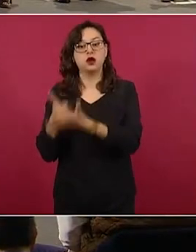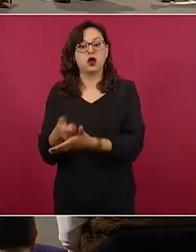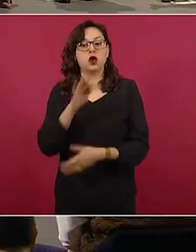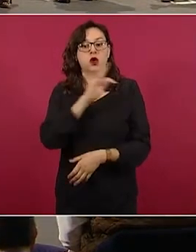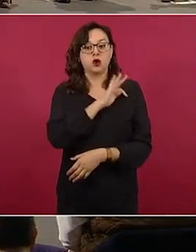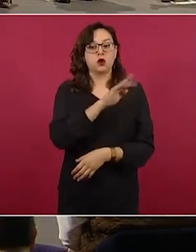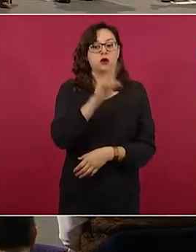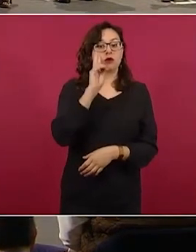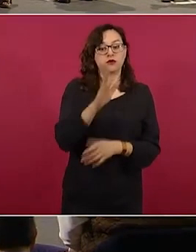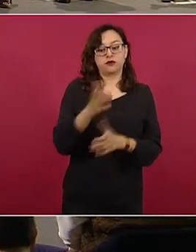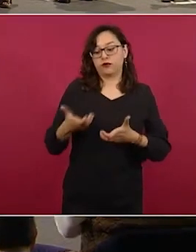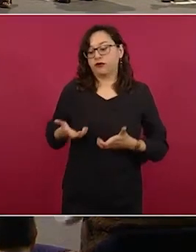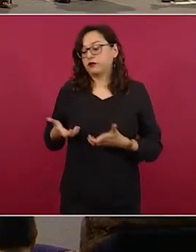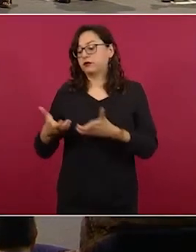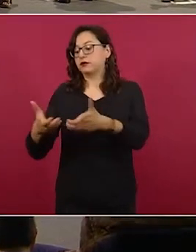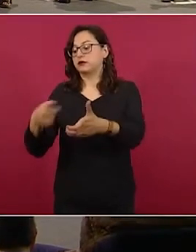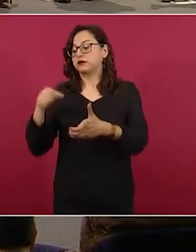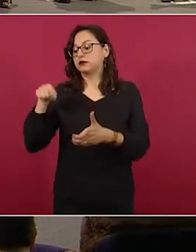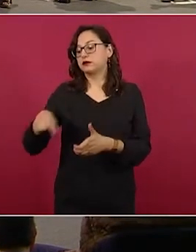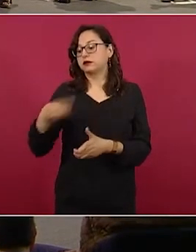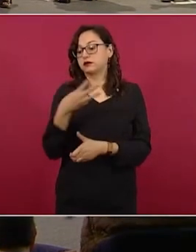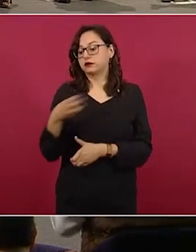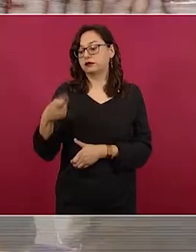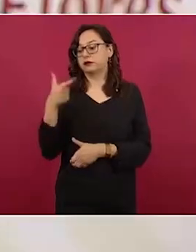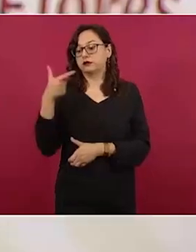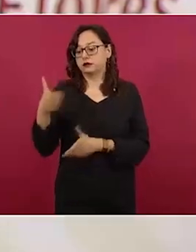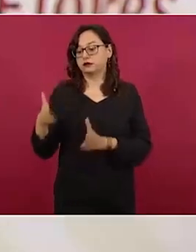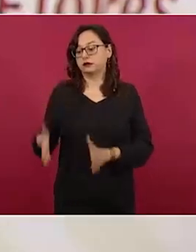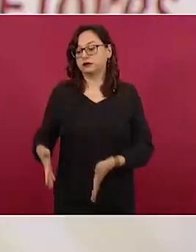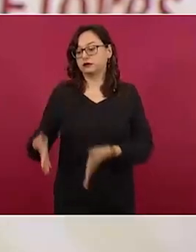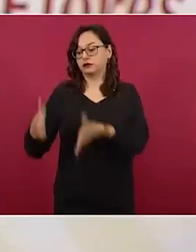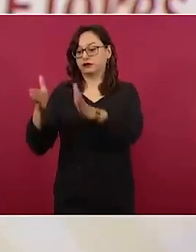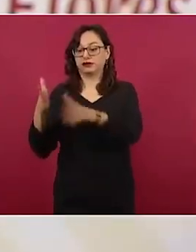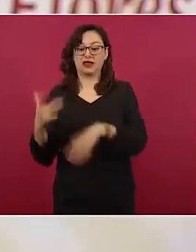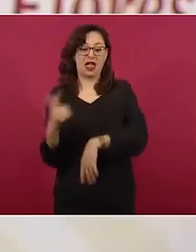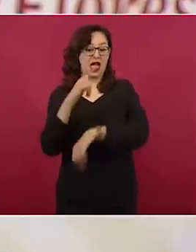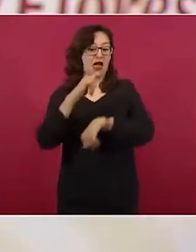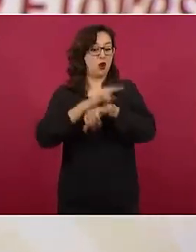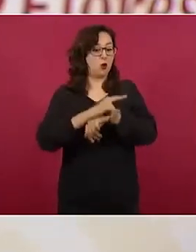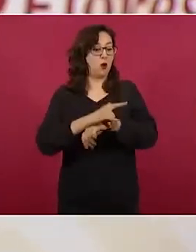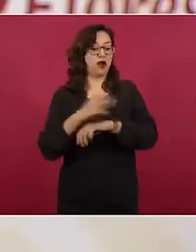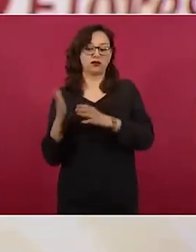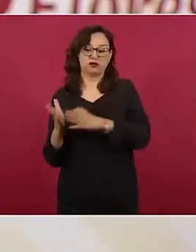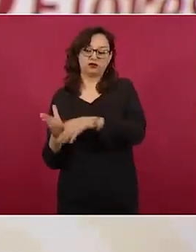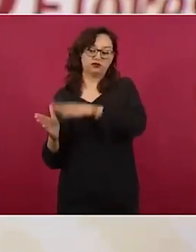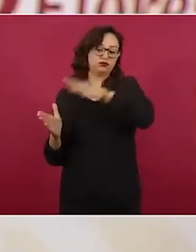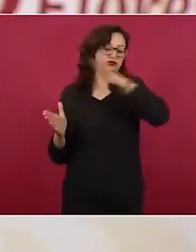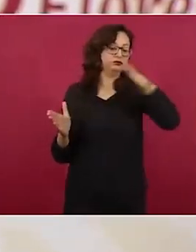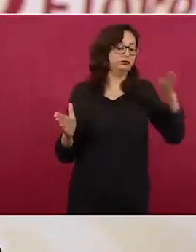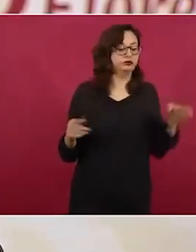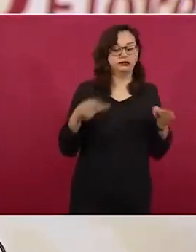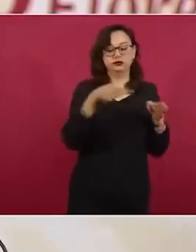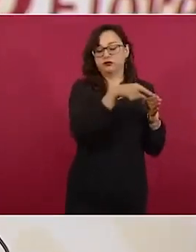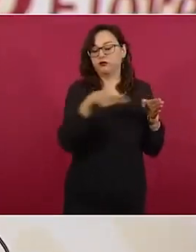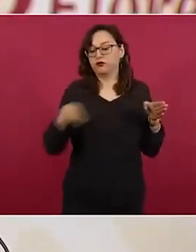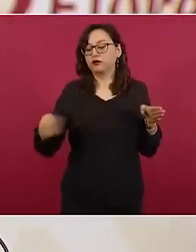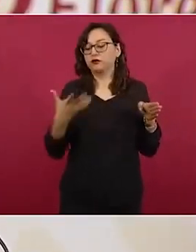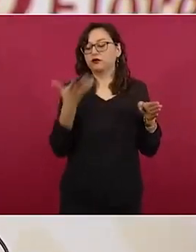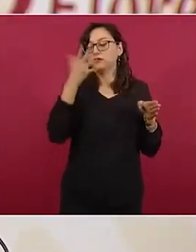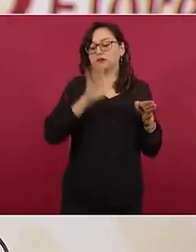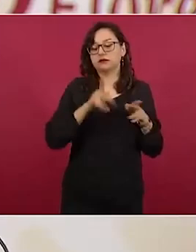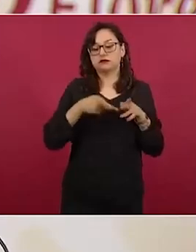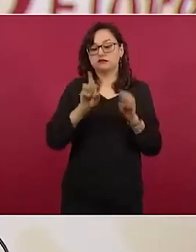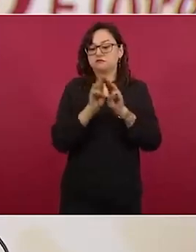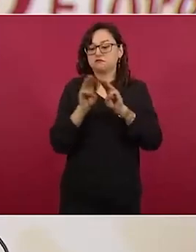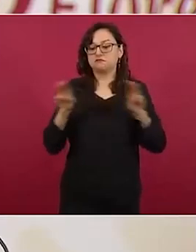carretera federal 307, entonces existirá un corredor comercial y de servicios de 10 kilómetros de longitud, 10.5 kilómetros de